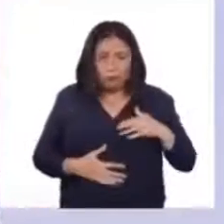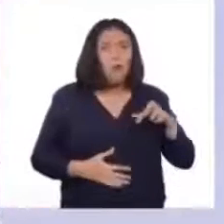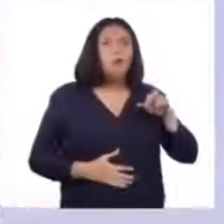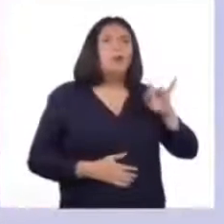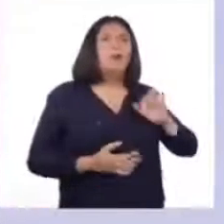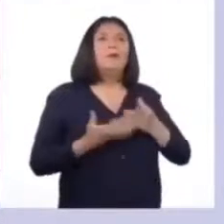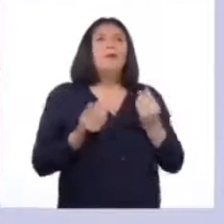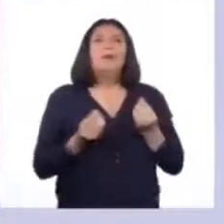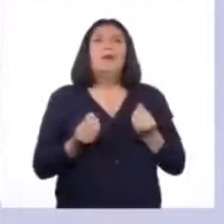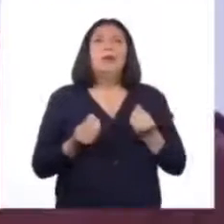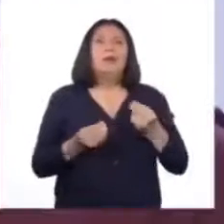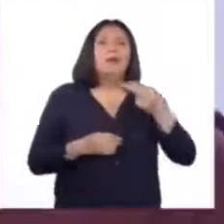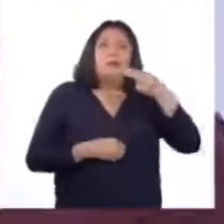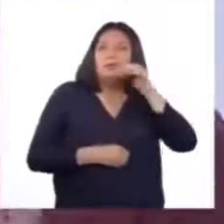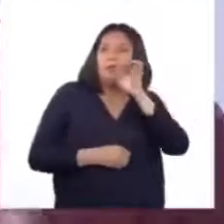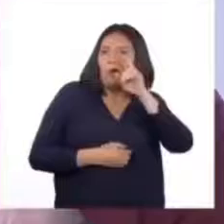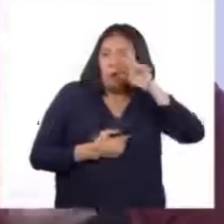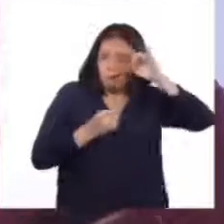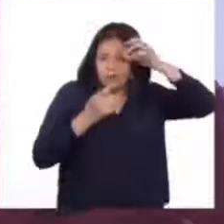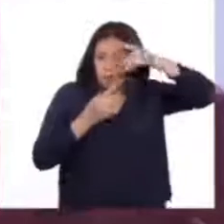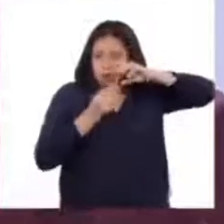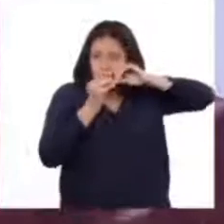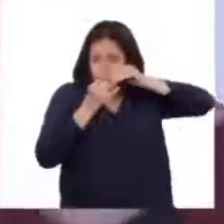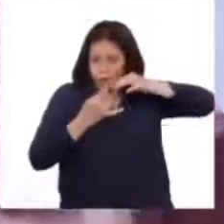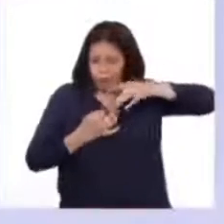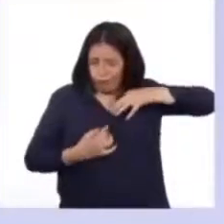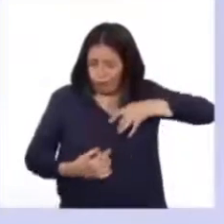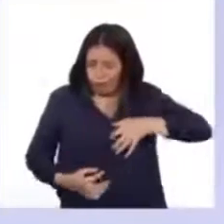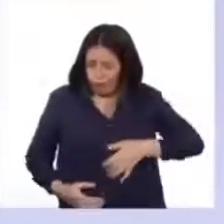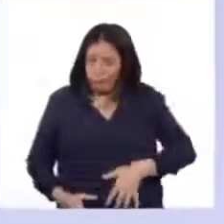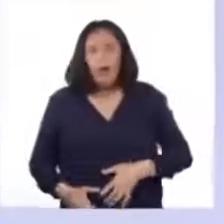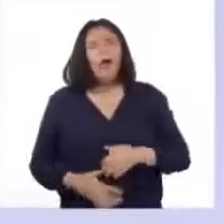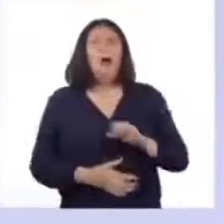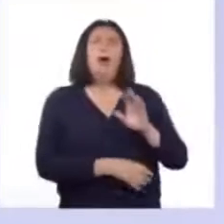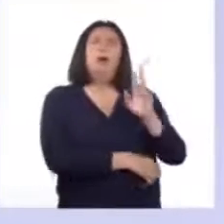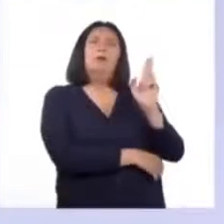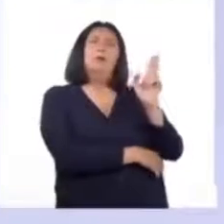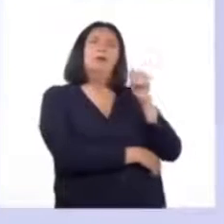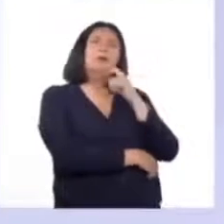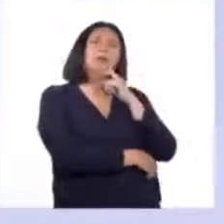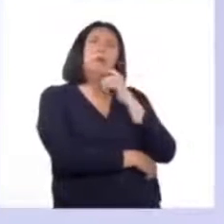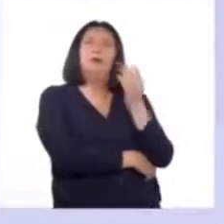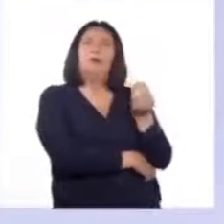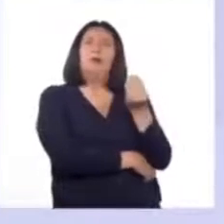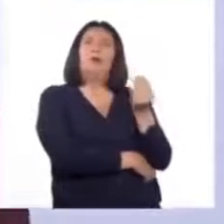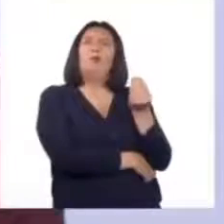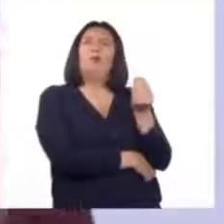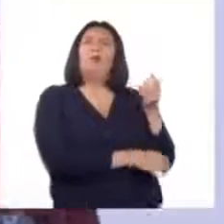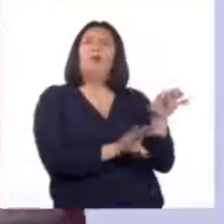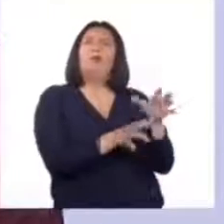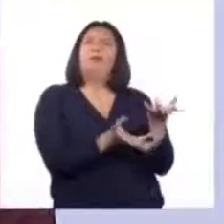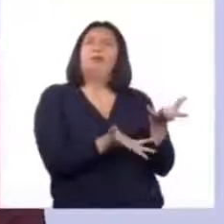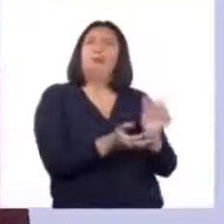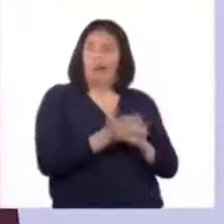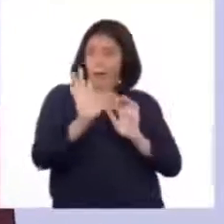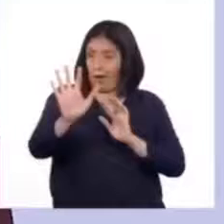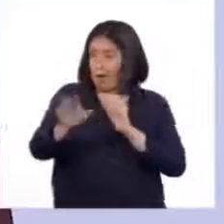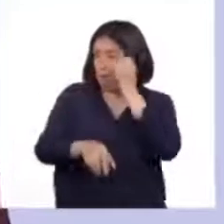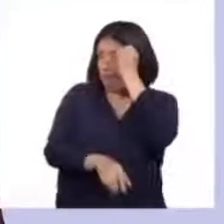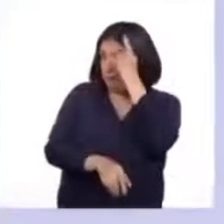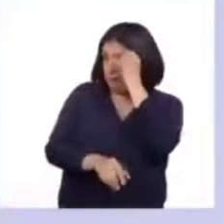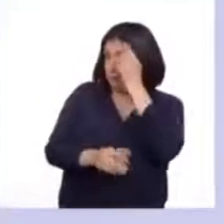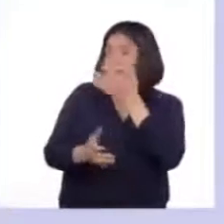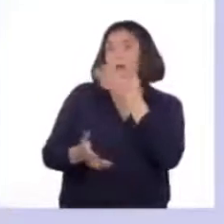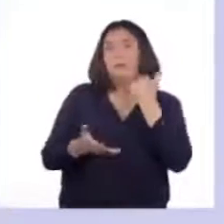empiezan a producirse y viajar por el cuerpo. Profesor, ¿y cómo es ese viaje? Para entenderlo mucho